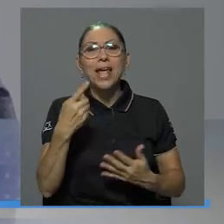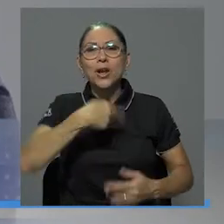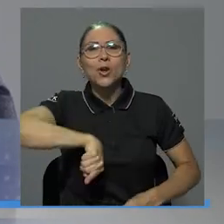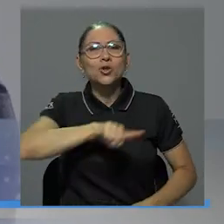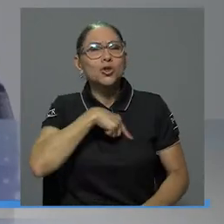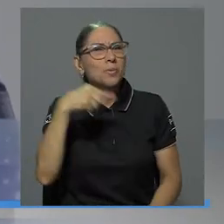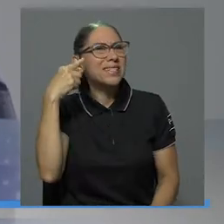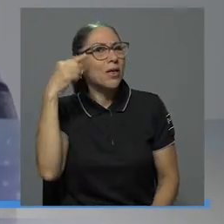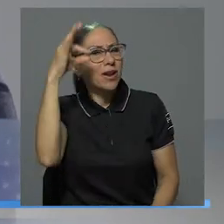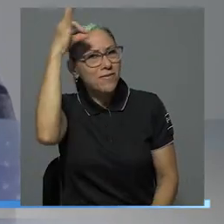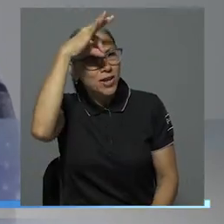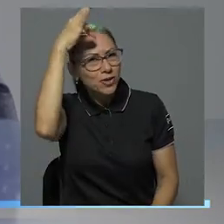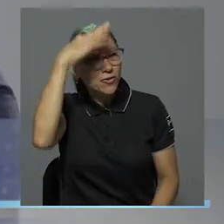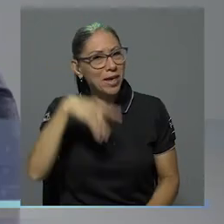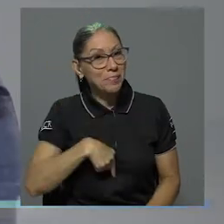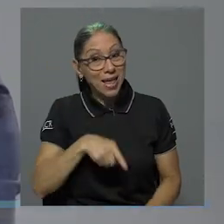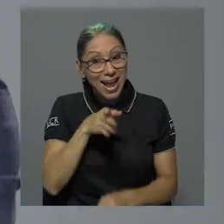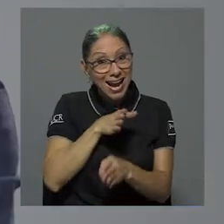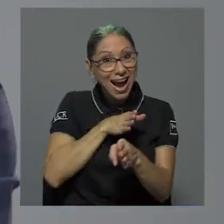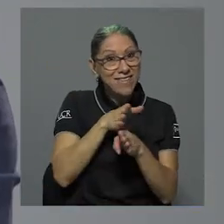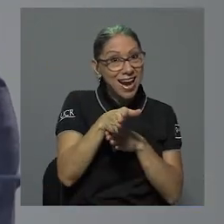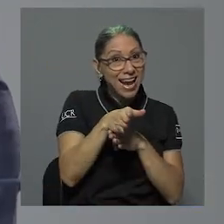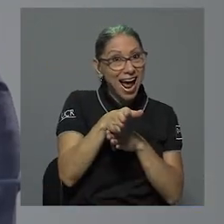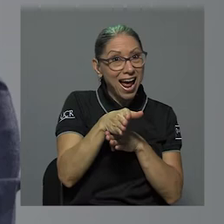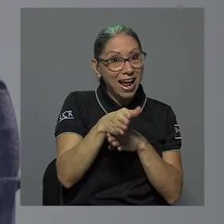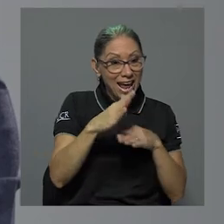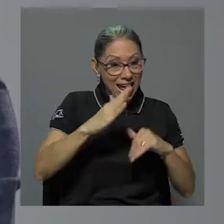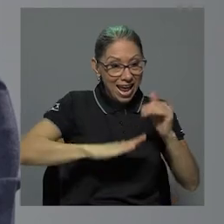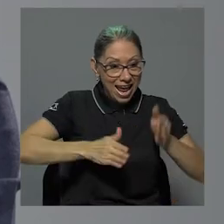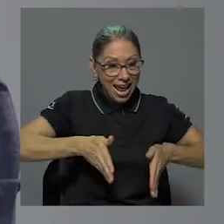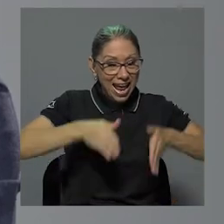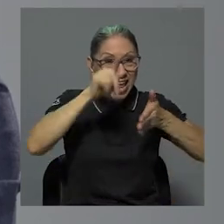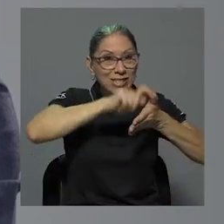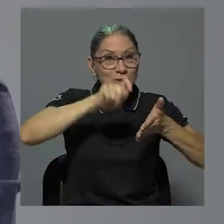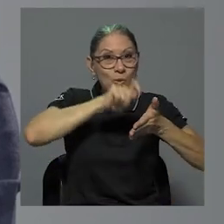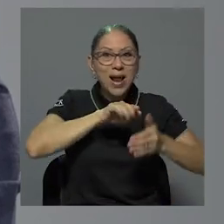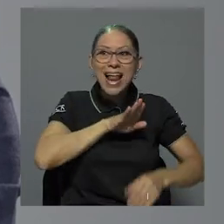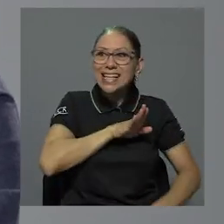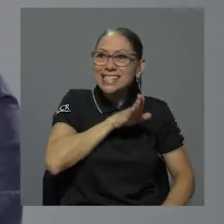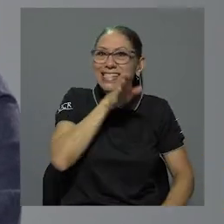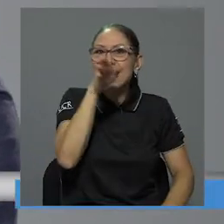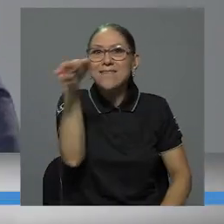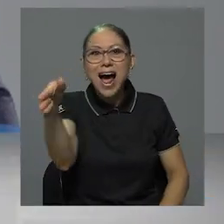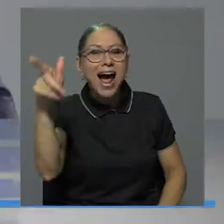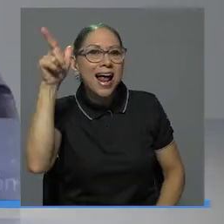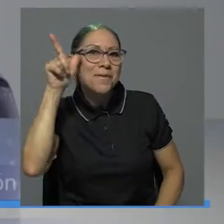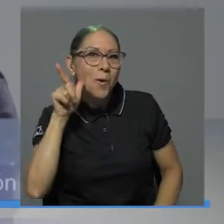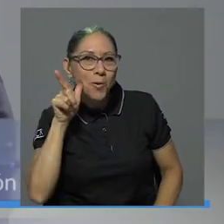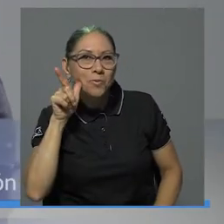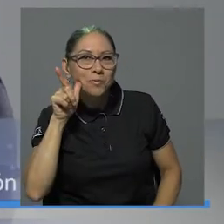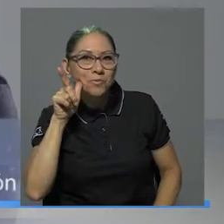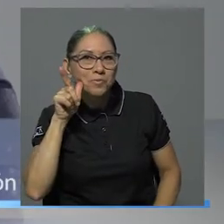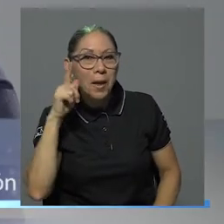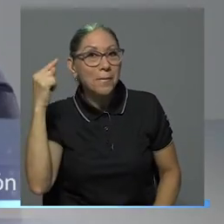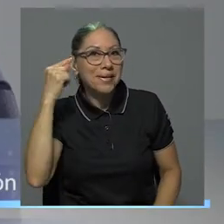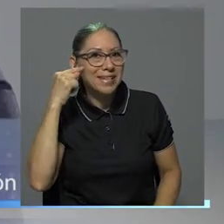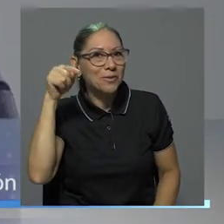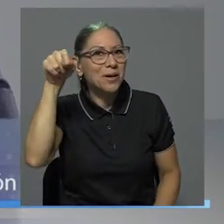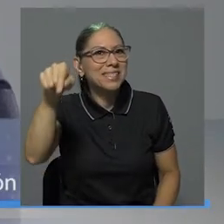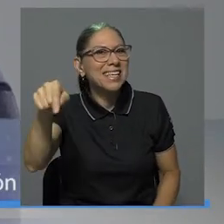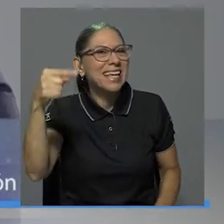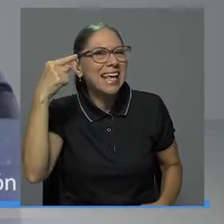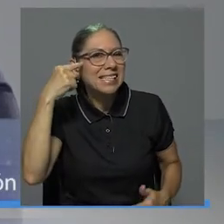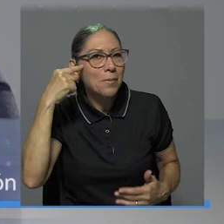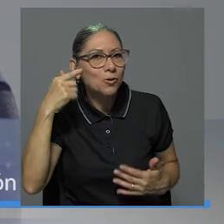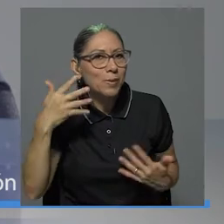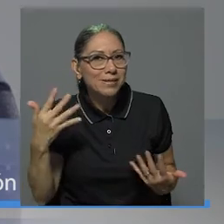la carrera, la escuela se va a Limón, ¿verdad? Y con pensar esta, digamos, esta lógica, lo que estamos